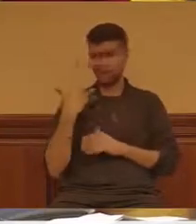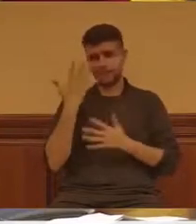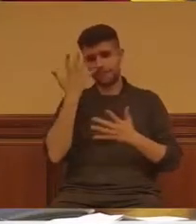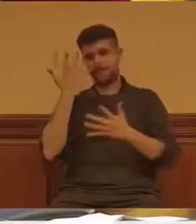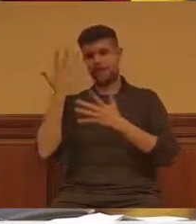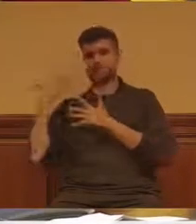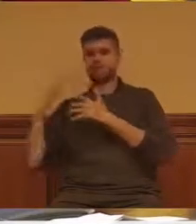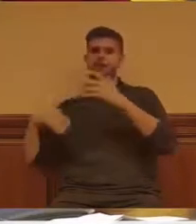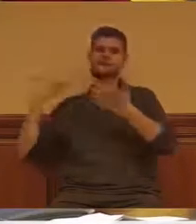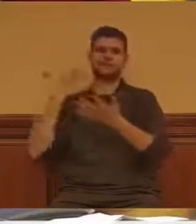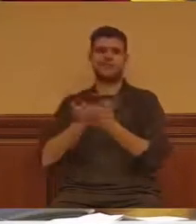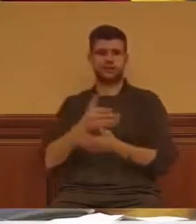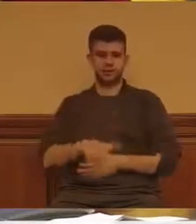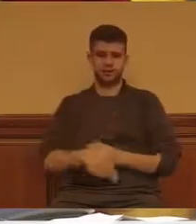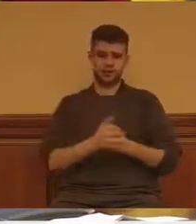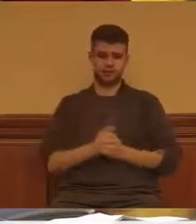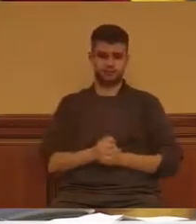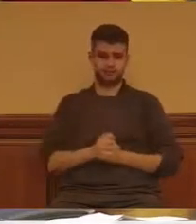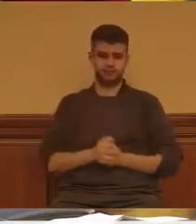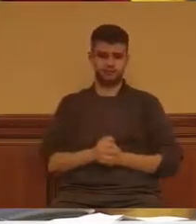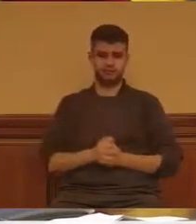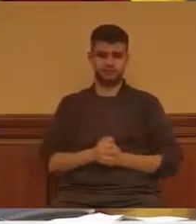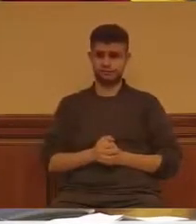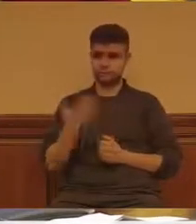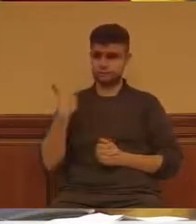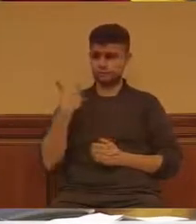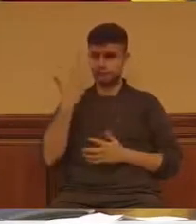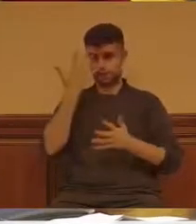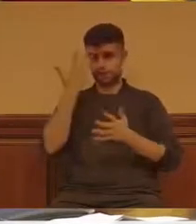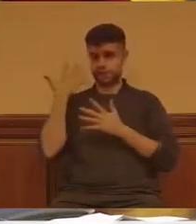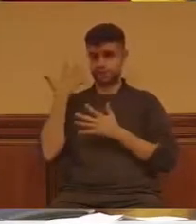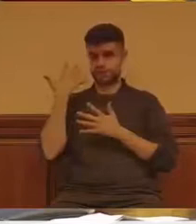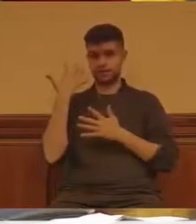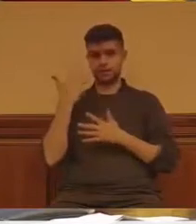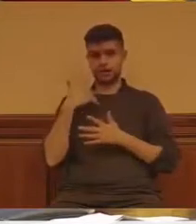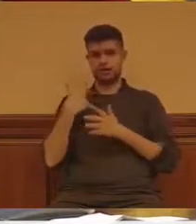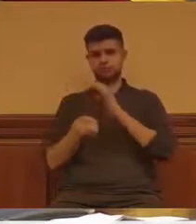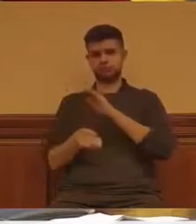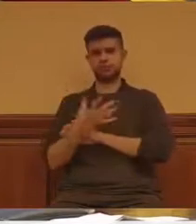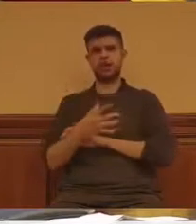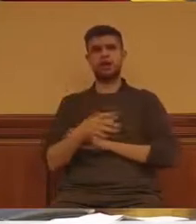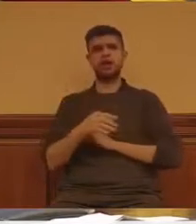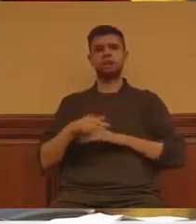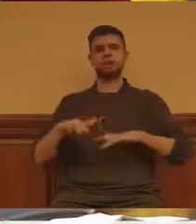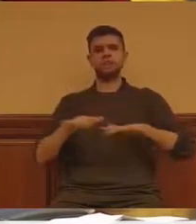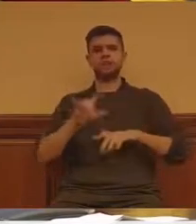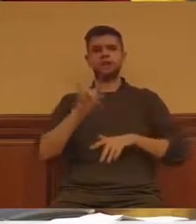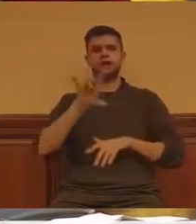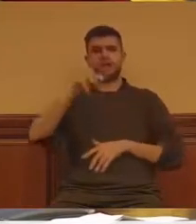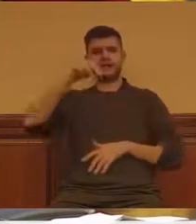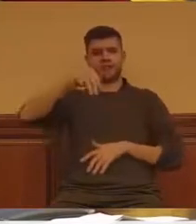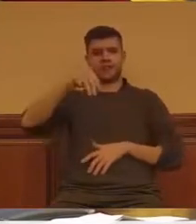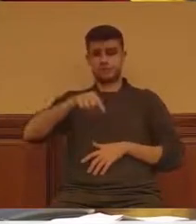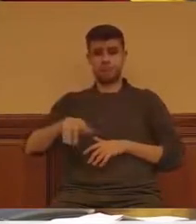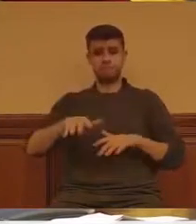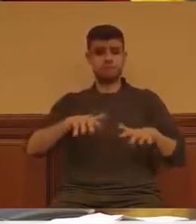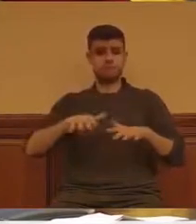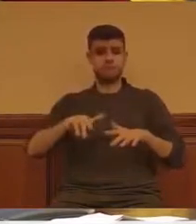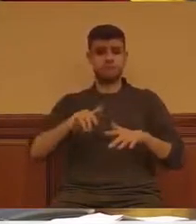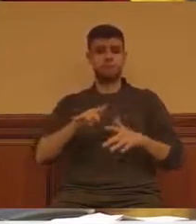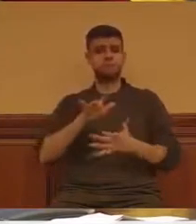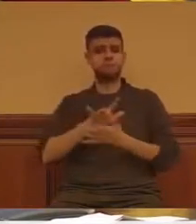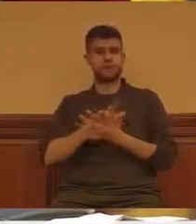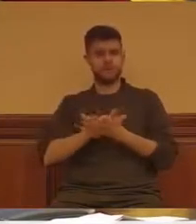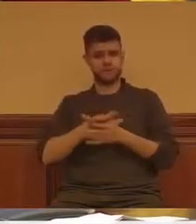Hace diez años se produjo el movimiento 15M, un movimiento pacífico. El precedente de ese movimiento fue una movilización